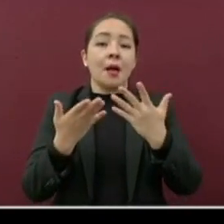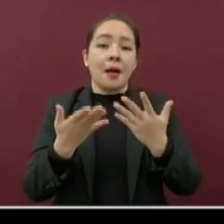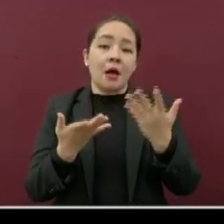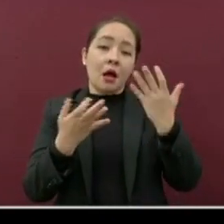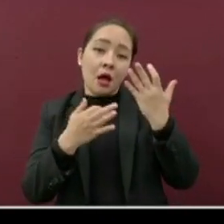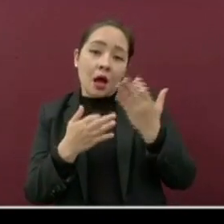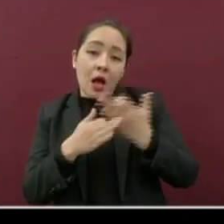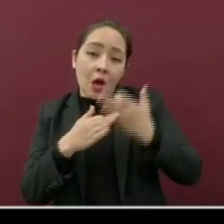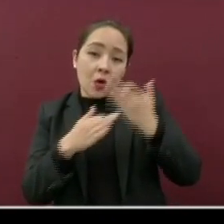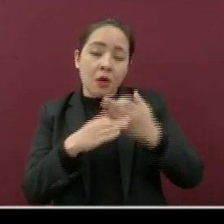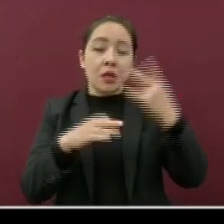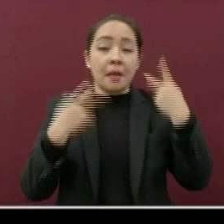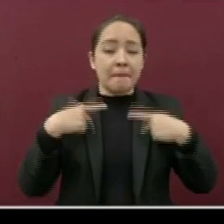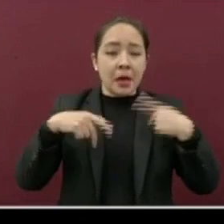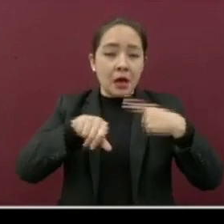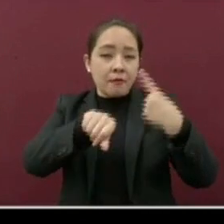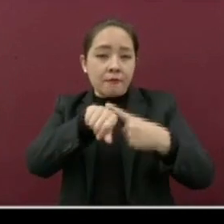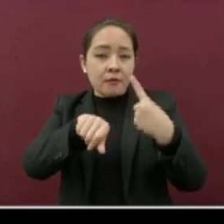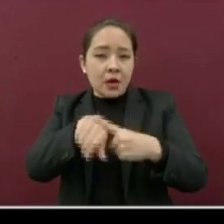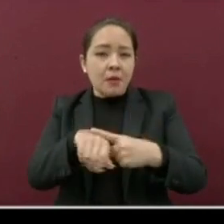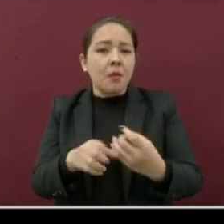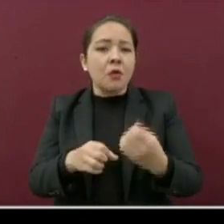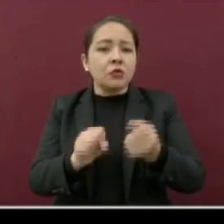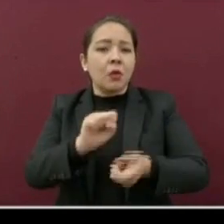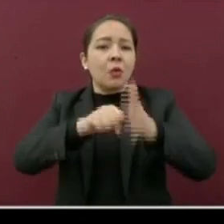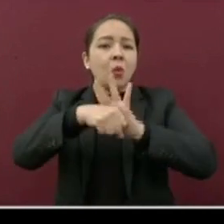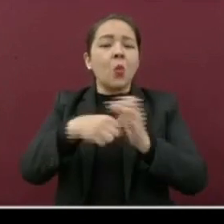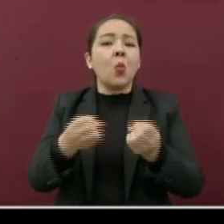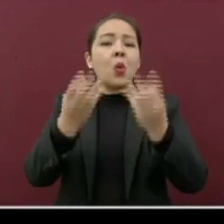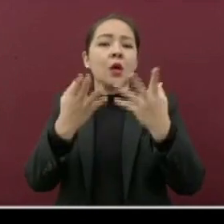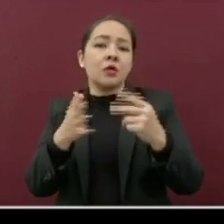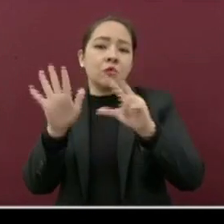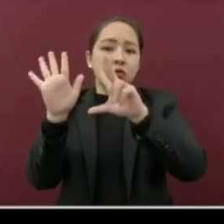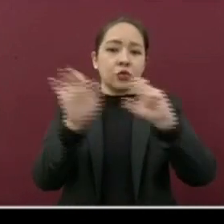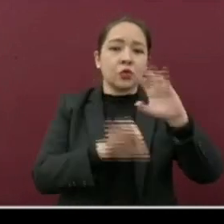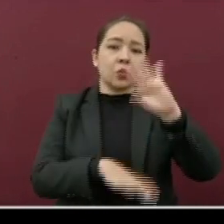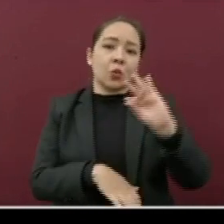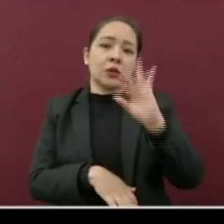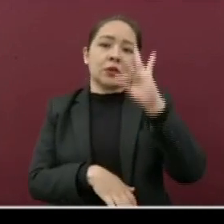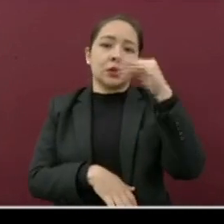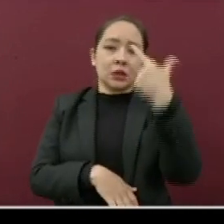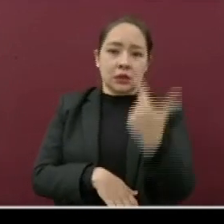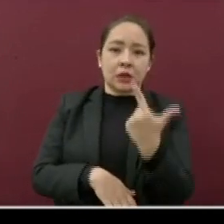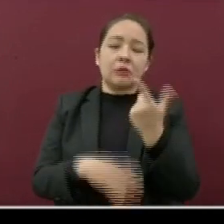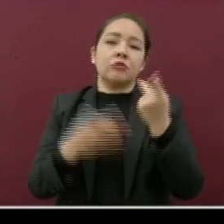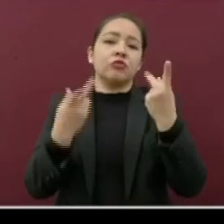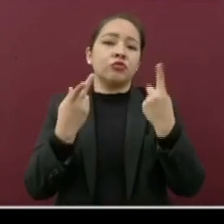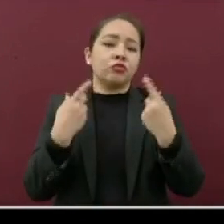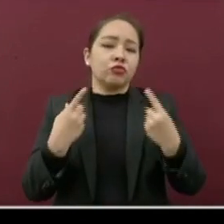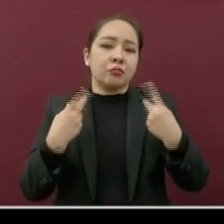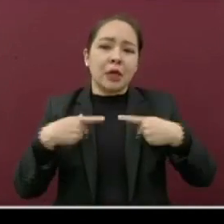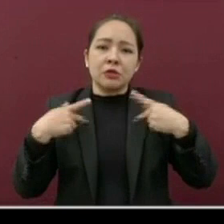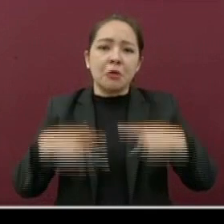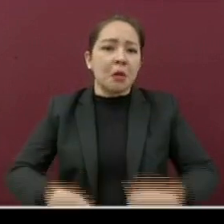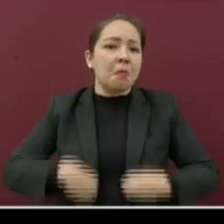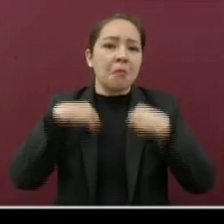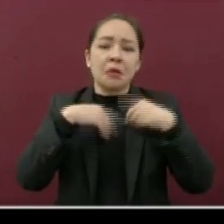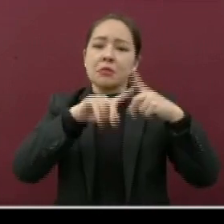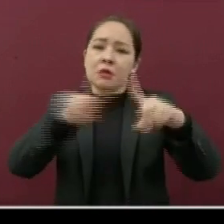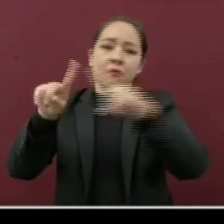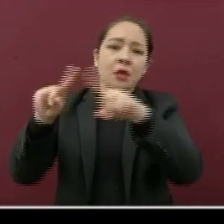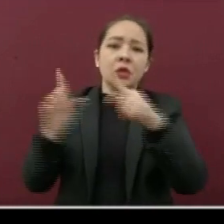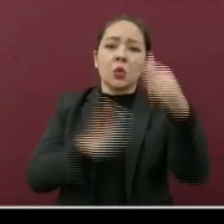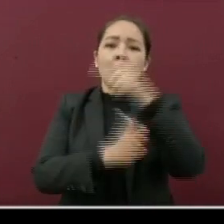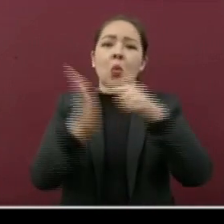a los pacientes actuales son 847, mismos que tienen residencia en localidades de diferentes